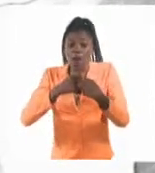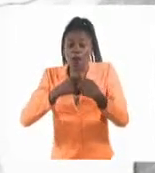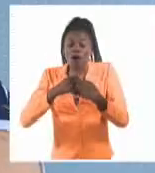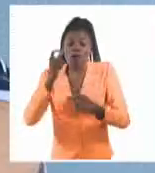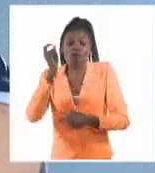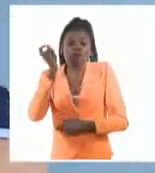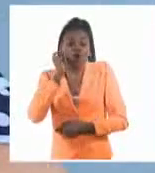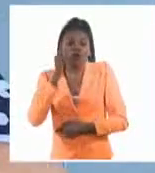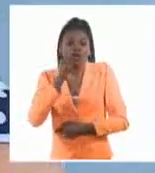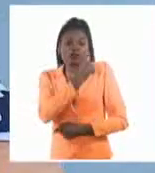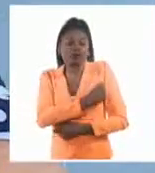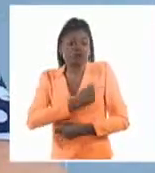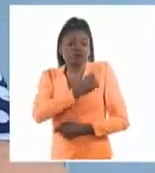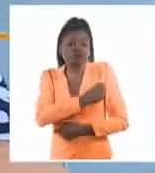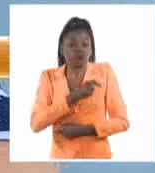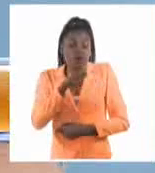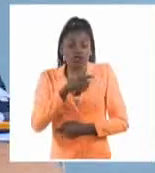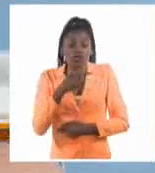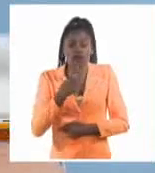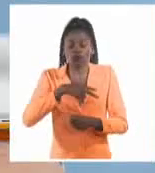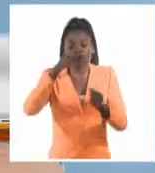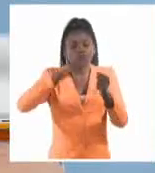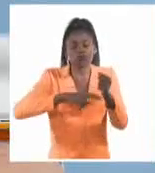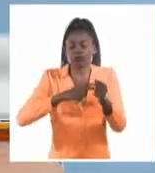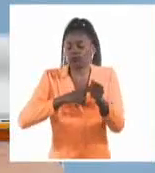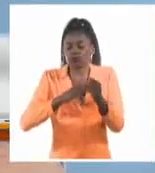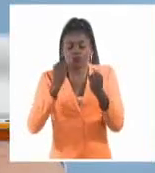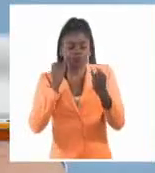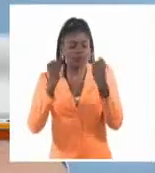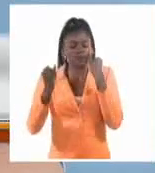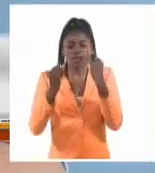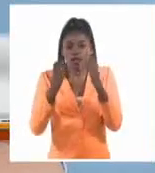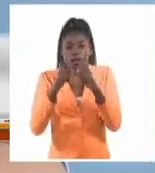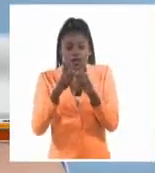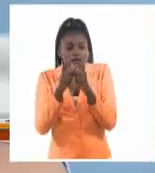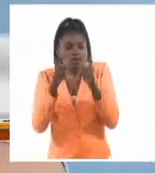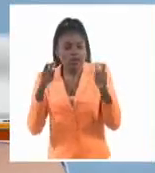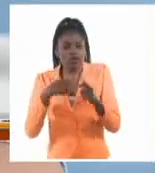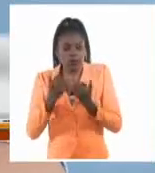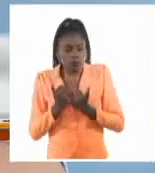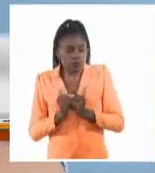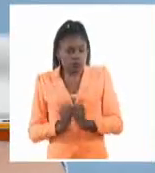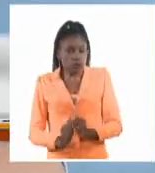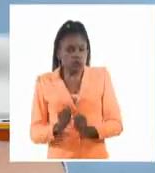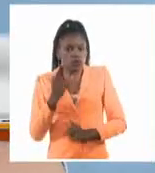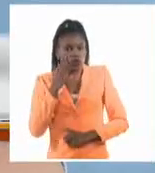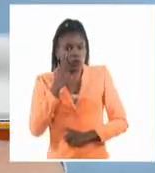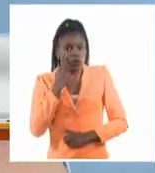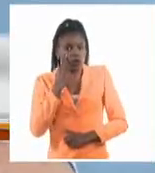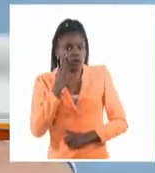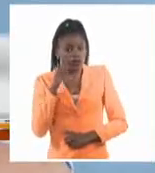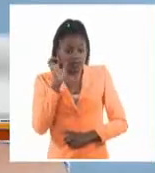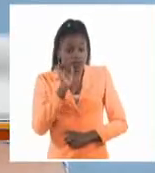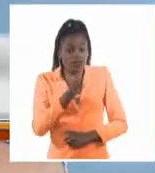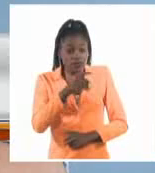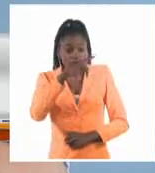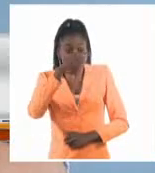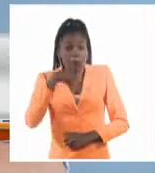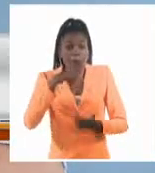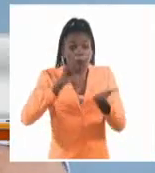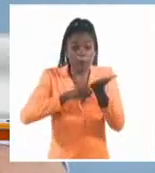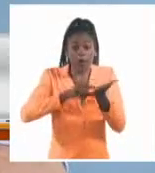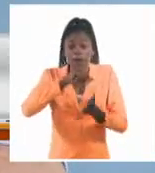Eso tiene un valor extraordinario para un hijo, porque tú te das cuenta, si mis padres se amaron, yo soy el